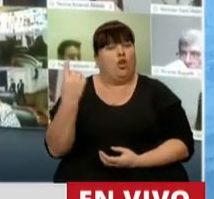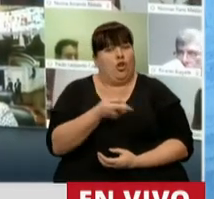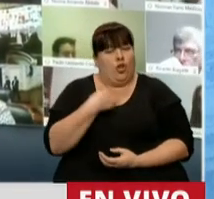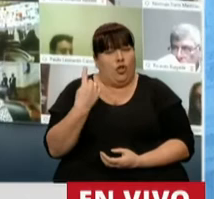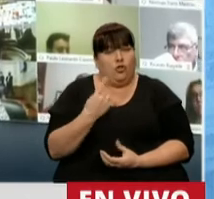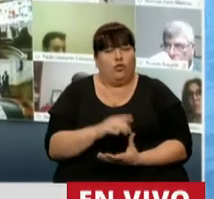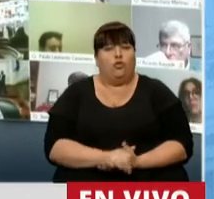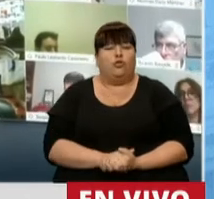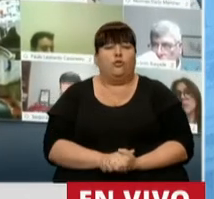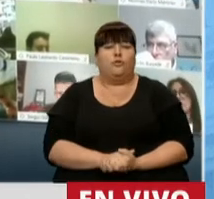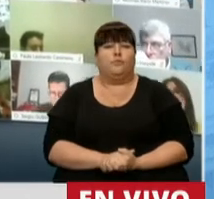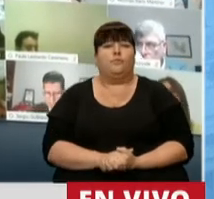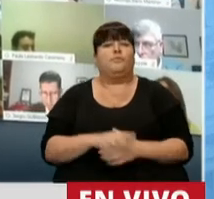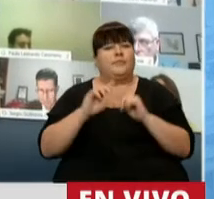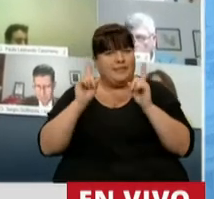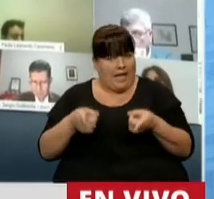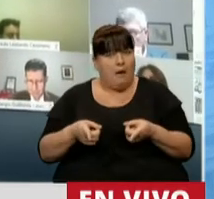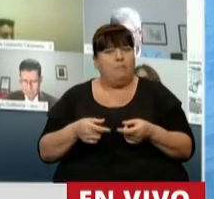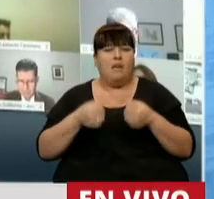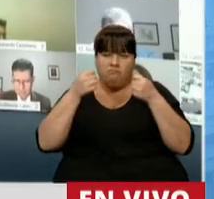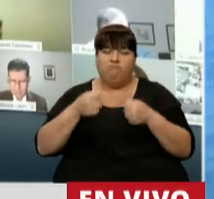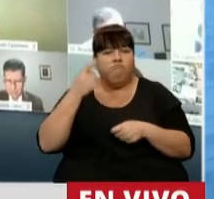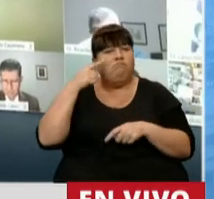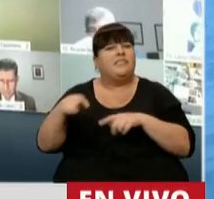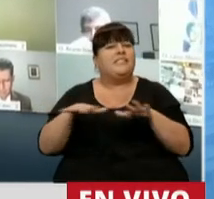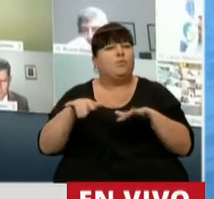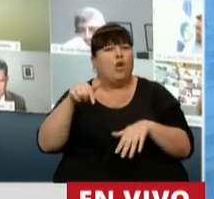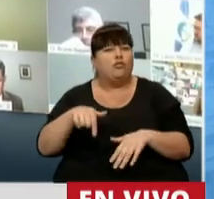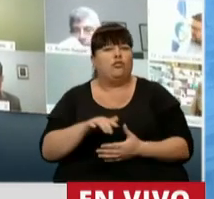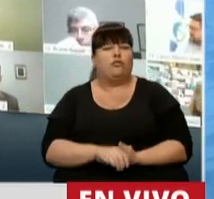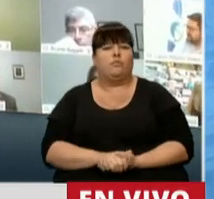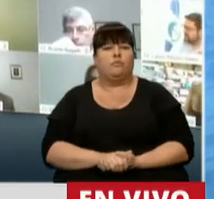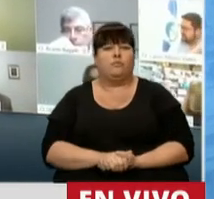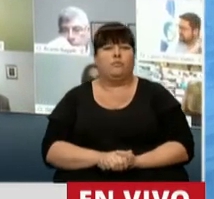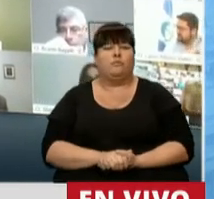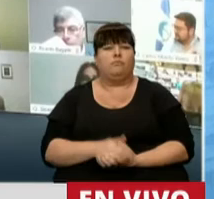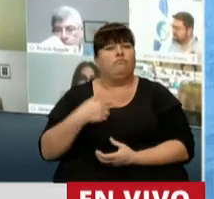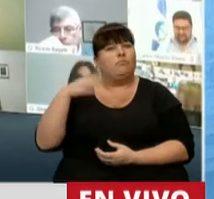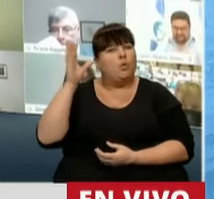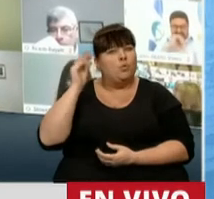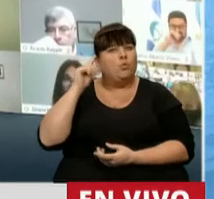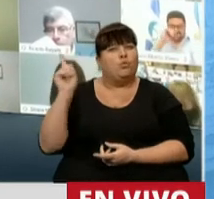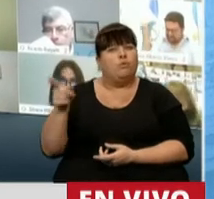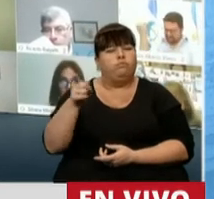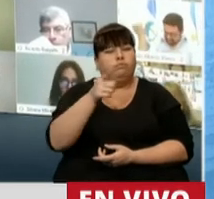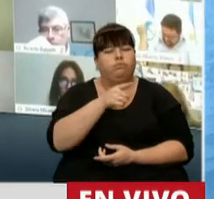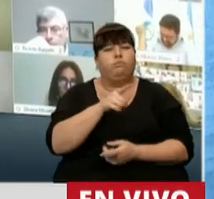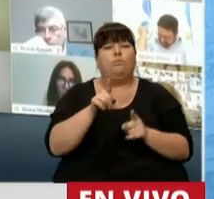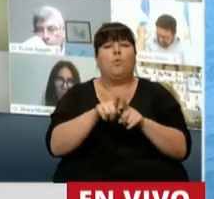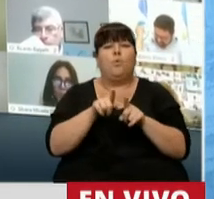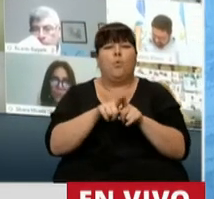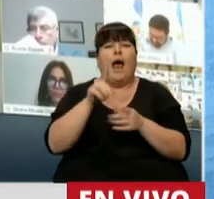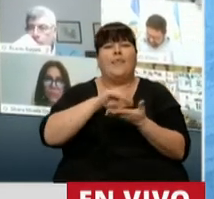también reafirmamos esta situación que hemos escuchado con